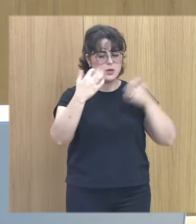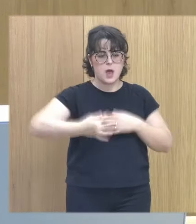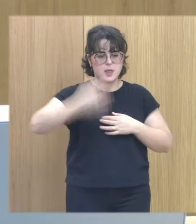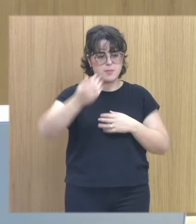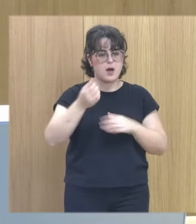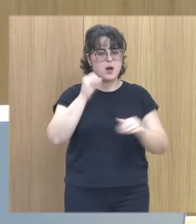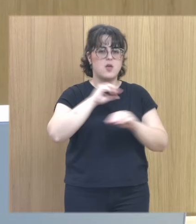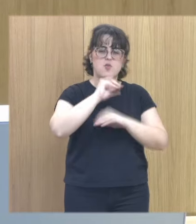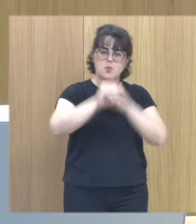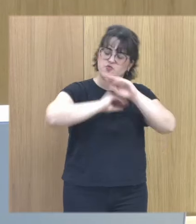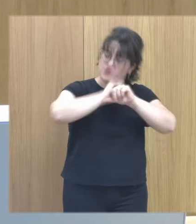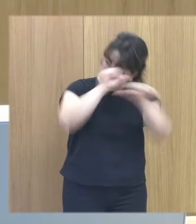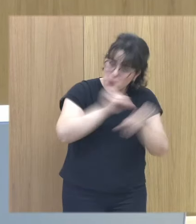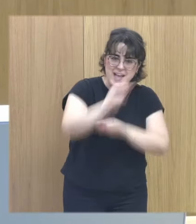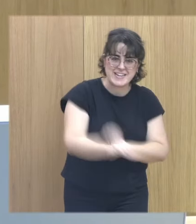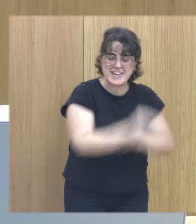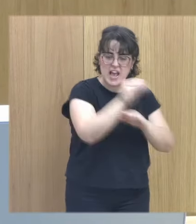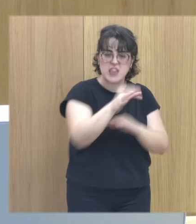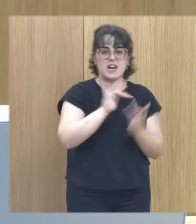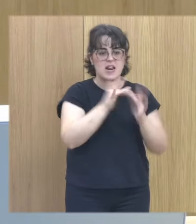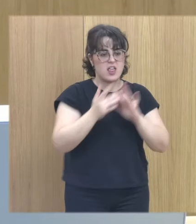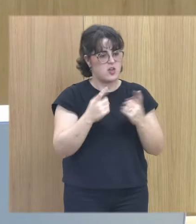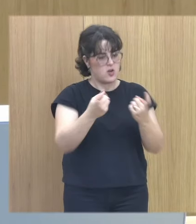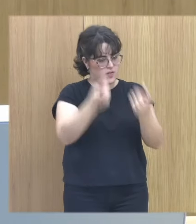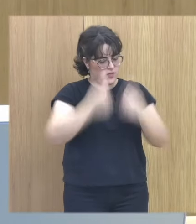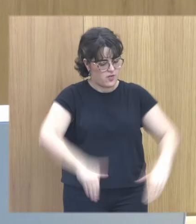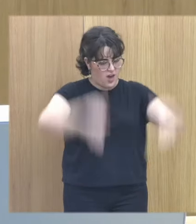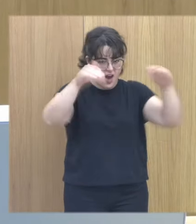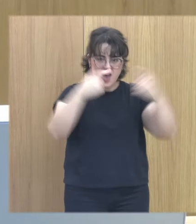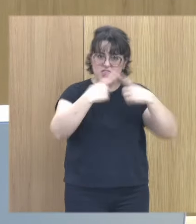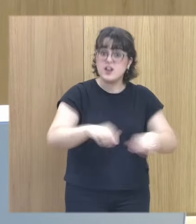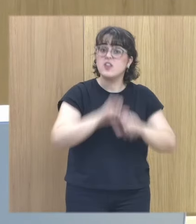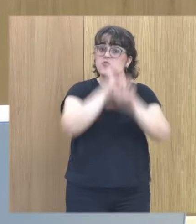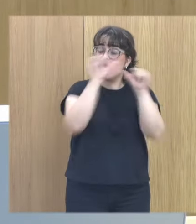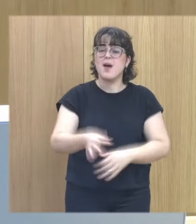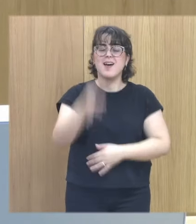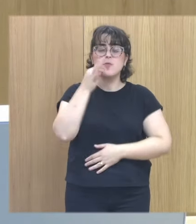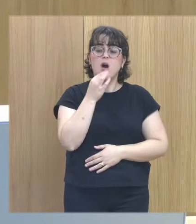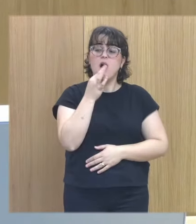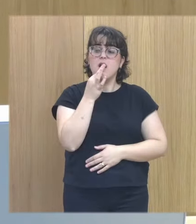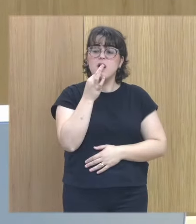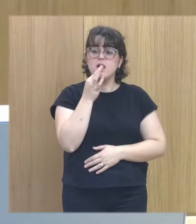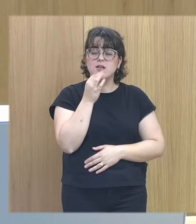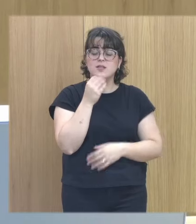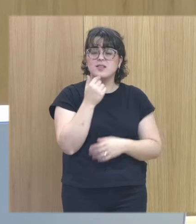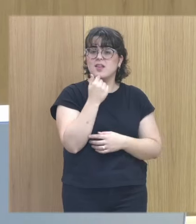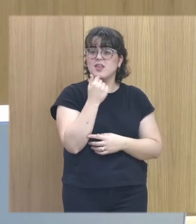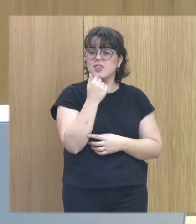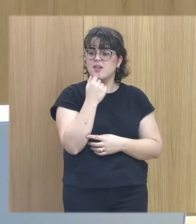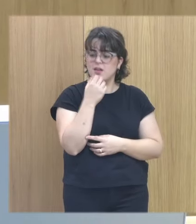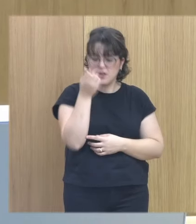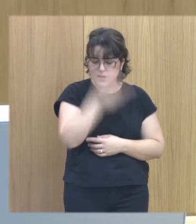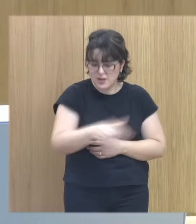crianza y de manera de relacionarse diferente entonces la manera en la que las mujeres que abusan de niños se acercan a los niños